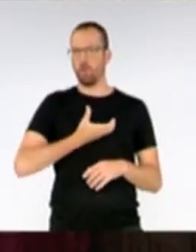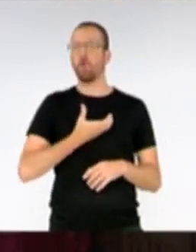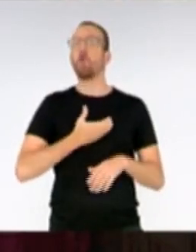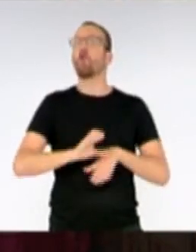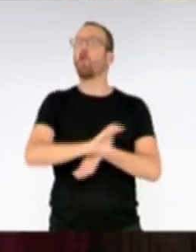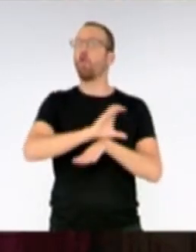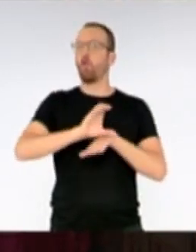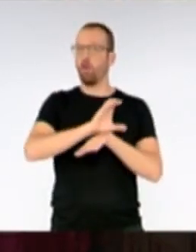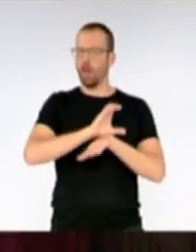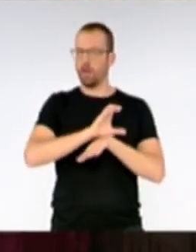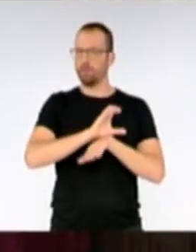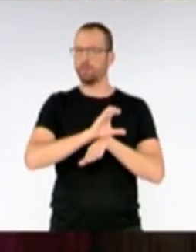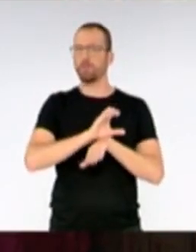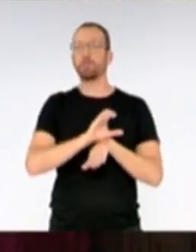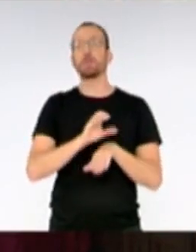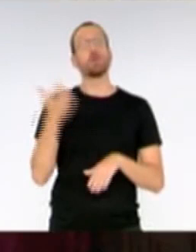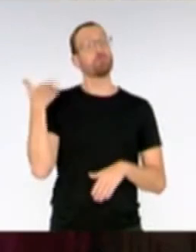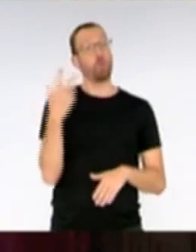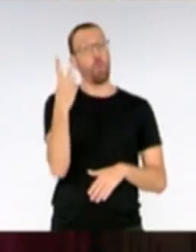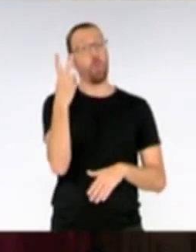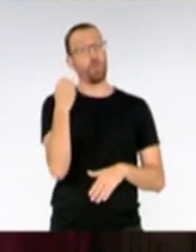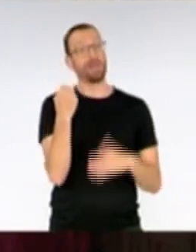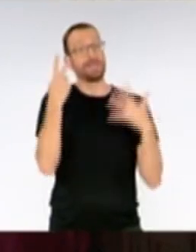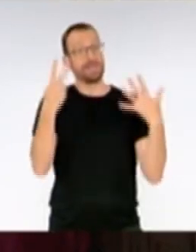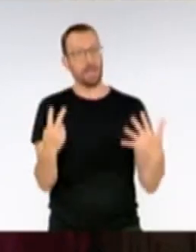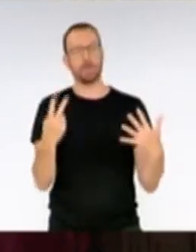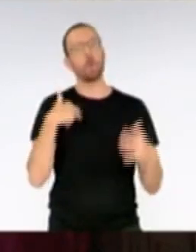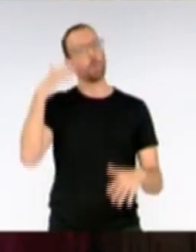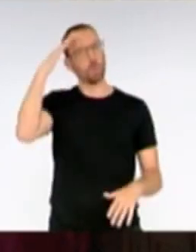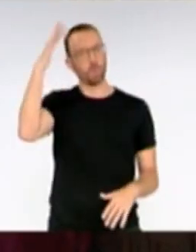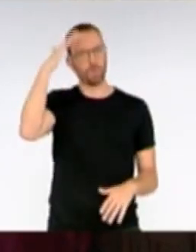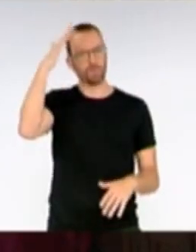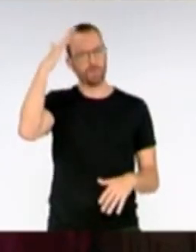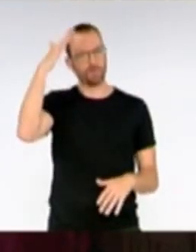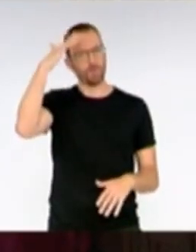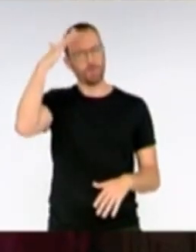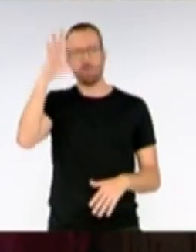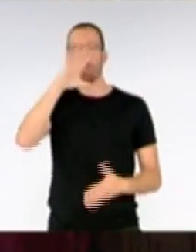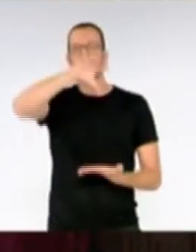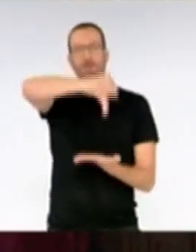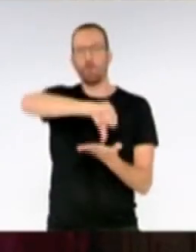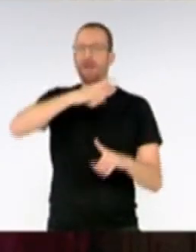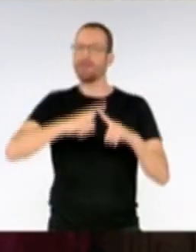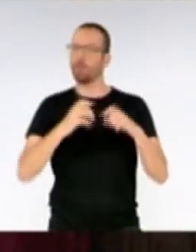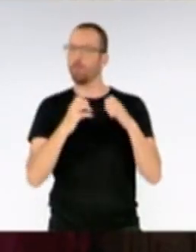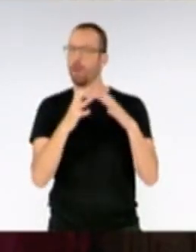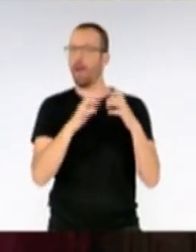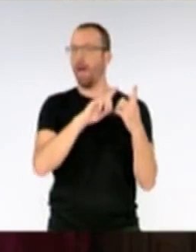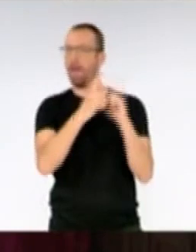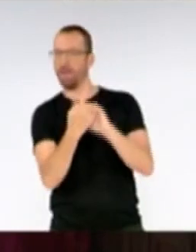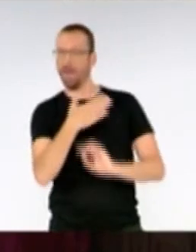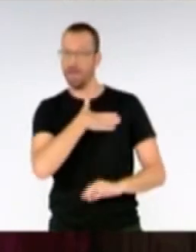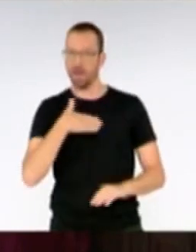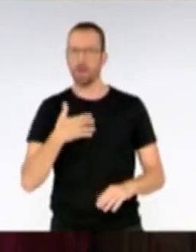concejal y ya en aquel momento me llenaba la ilusión, sobre todo por cambiar Santa Cruz de la Palma. He tenido muchas